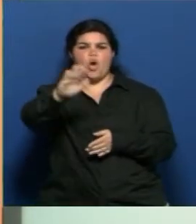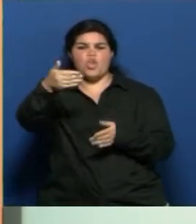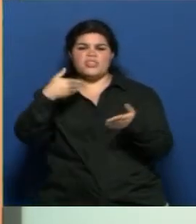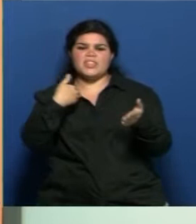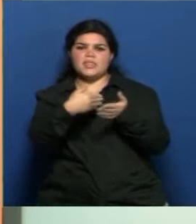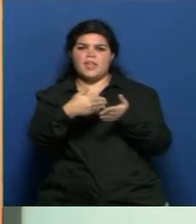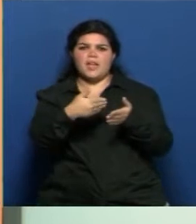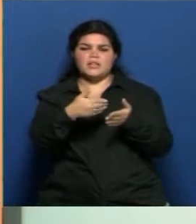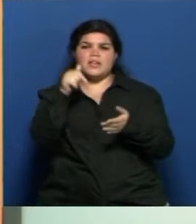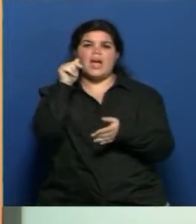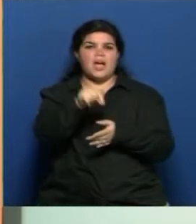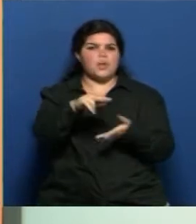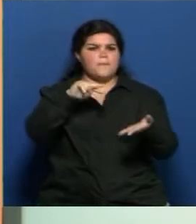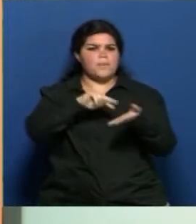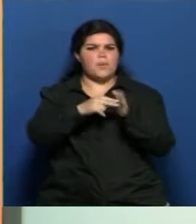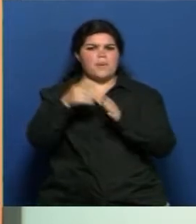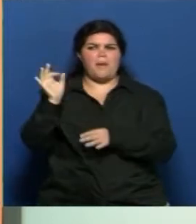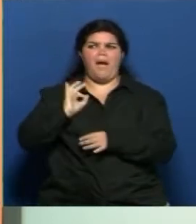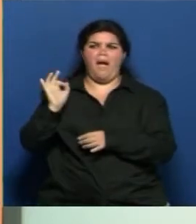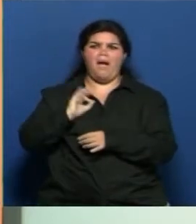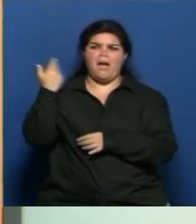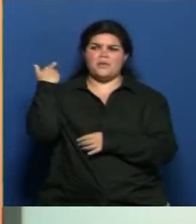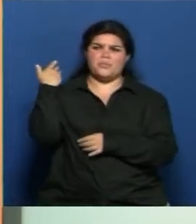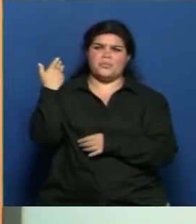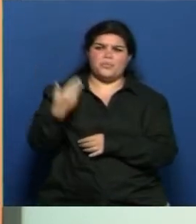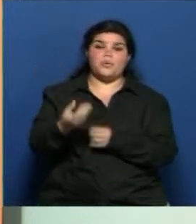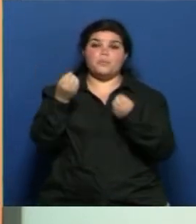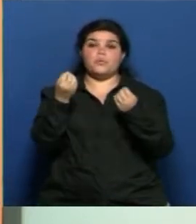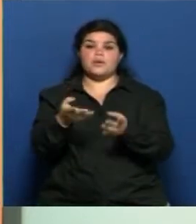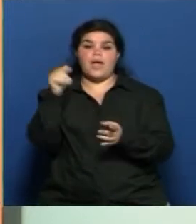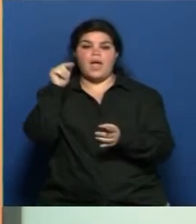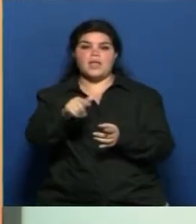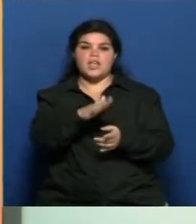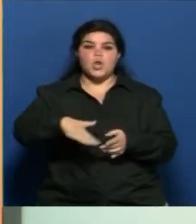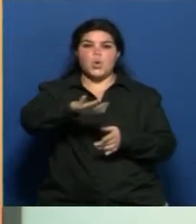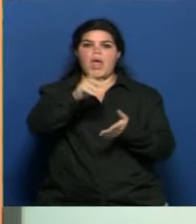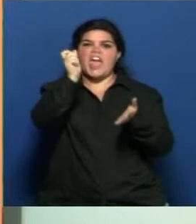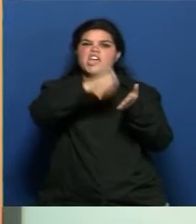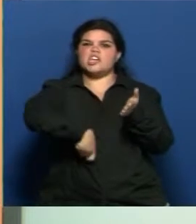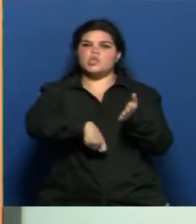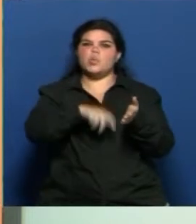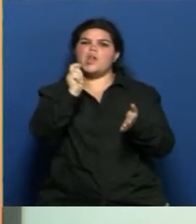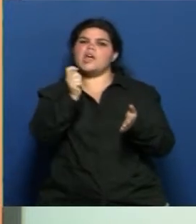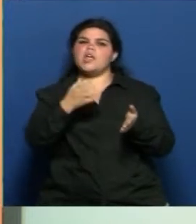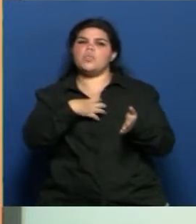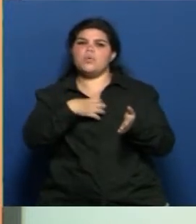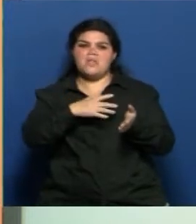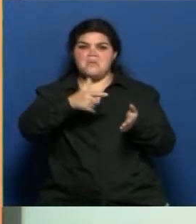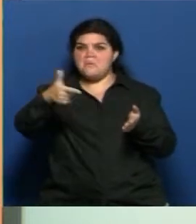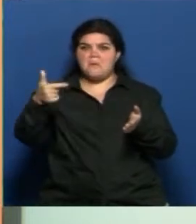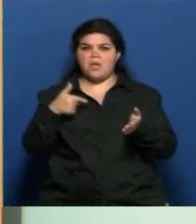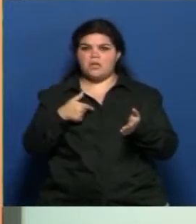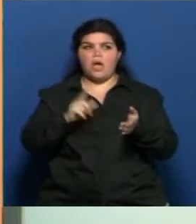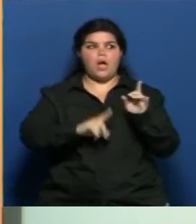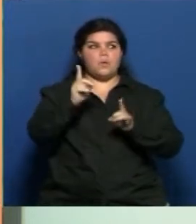parte del hecho de que durante mucho tiempo no existían desde Critura de la Tierra en esa zona. Claro. Es decir, empezaron